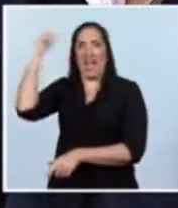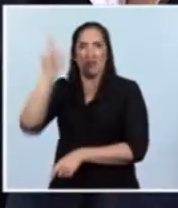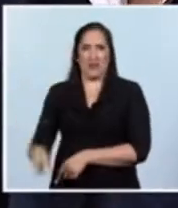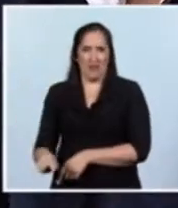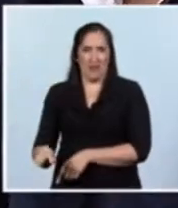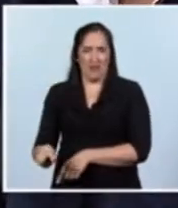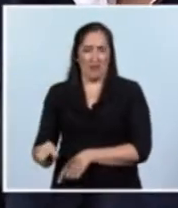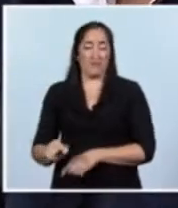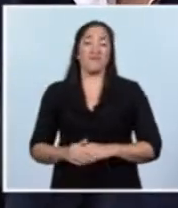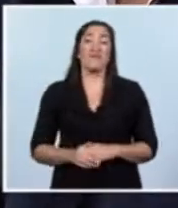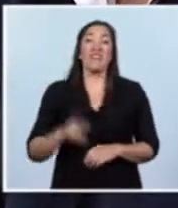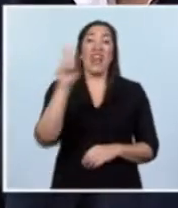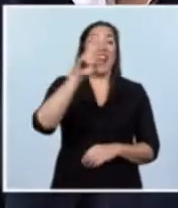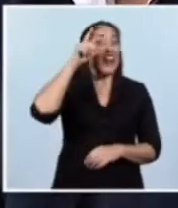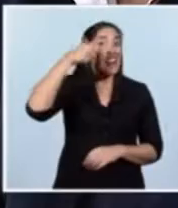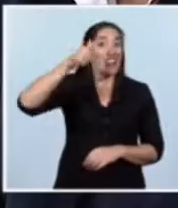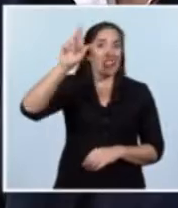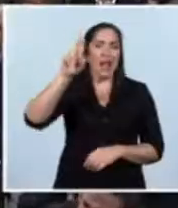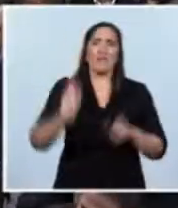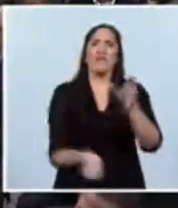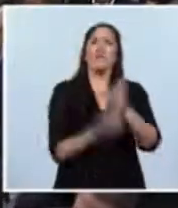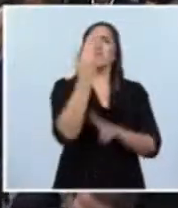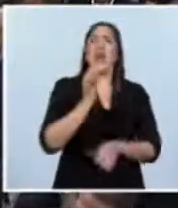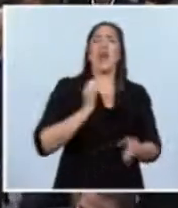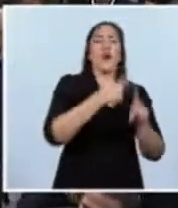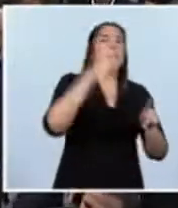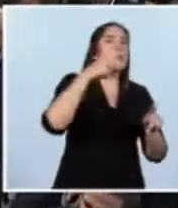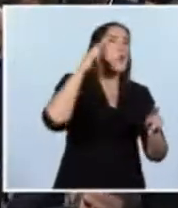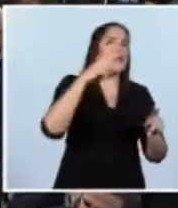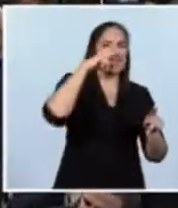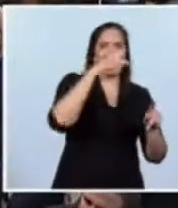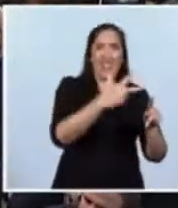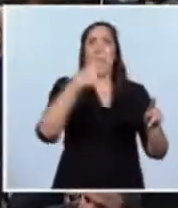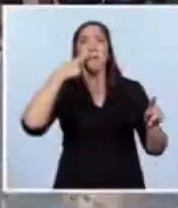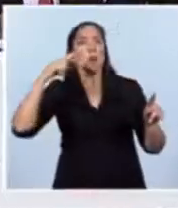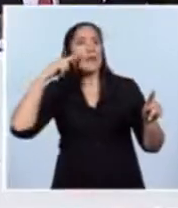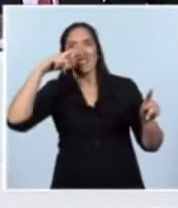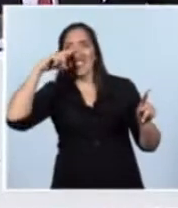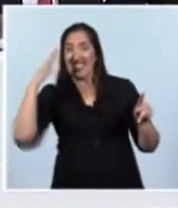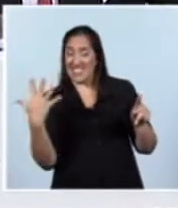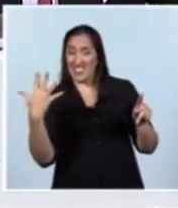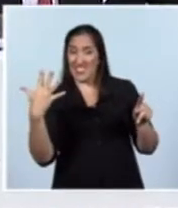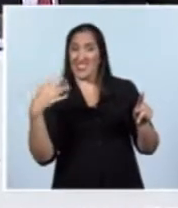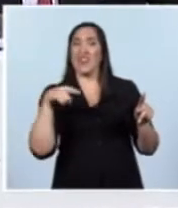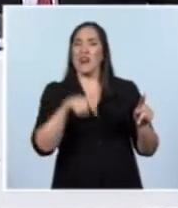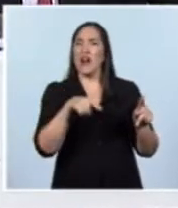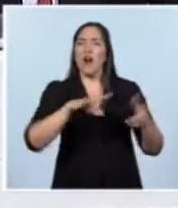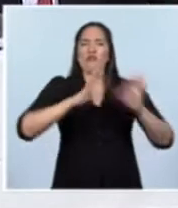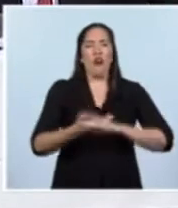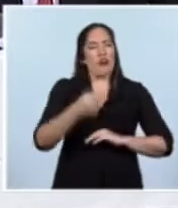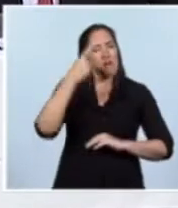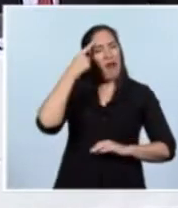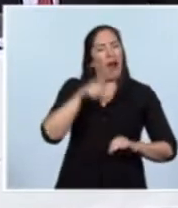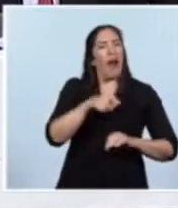fue creado entre 1973 y 1975 con una visión de